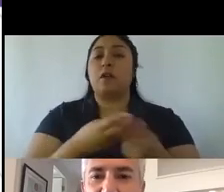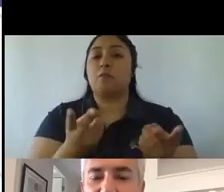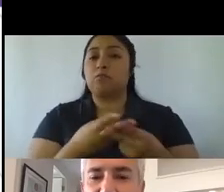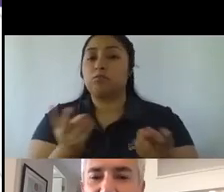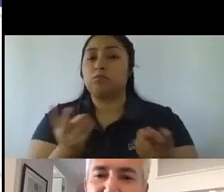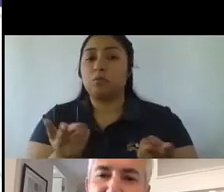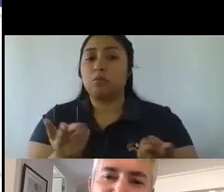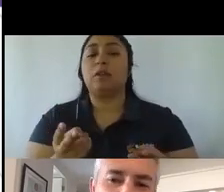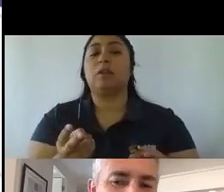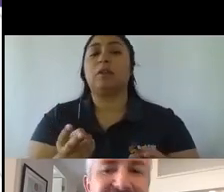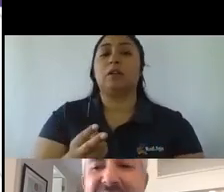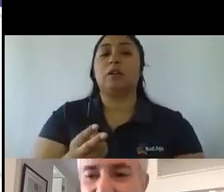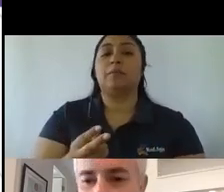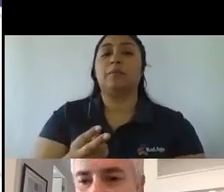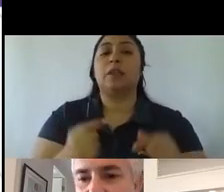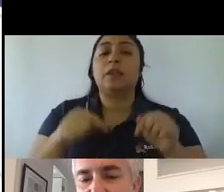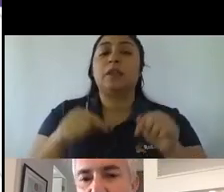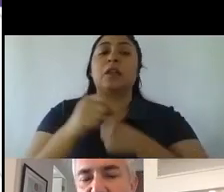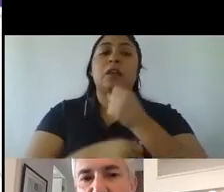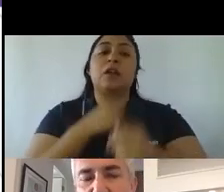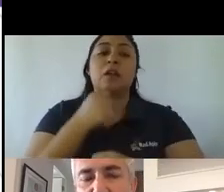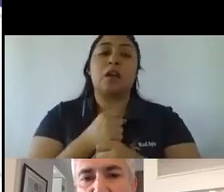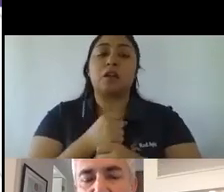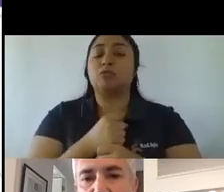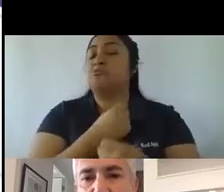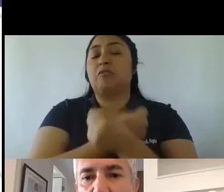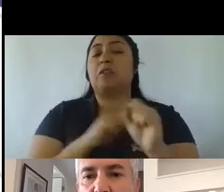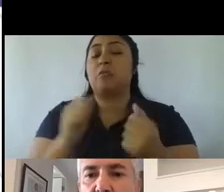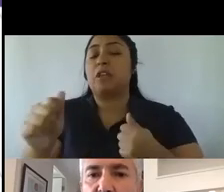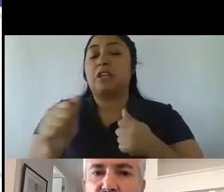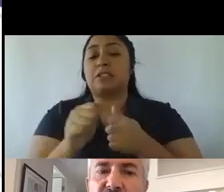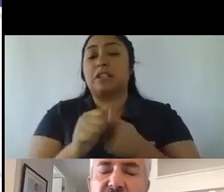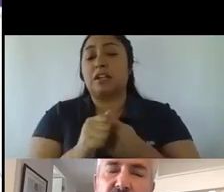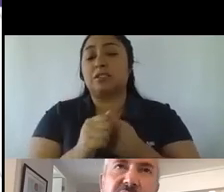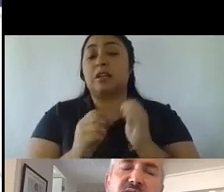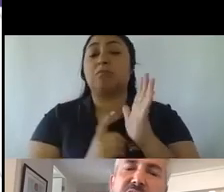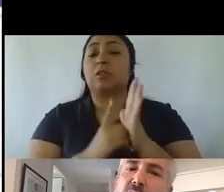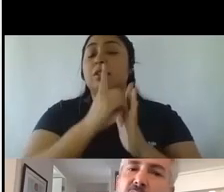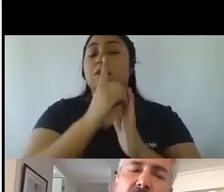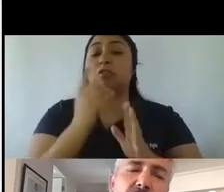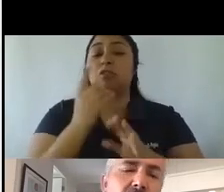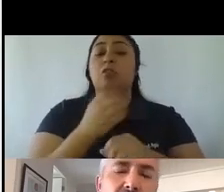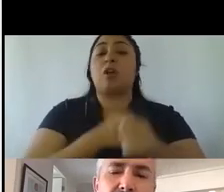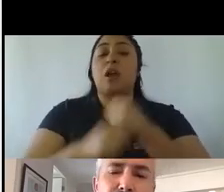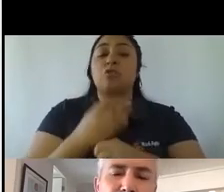no van a poder ni siquiera acercarse, digamos, a los rendimientos que tenían años anteriores, pero por lo menos van a tener un crecimiento.